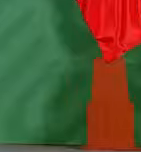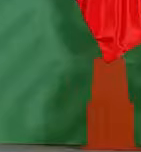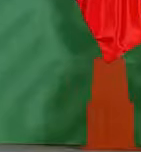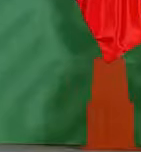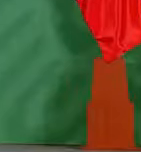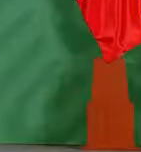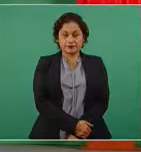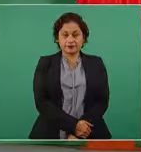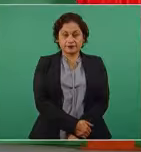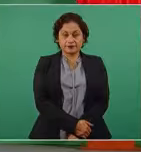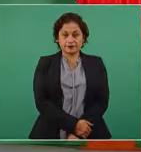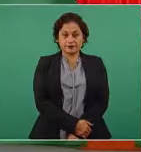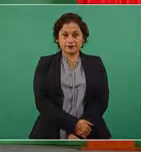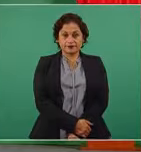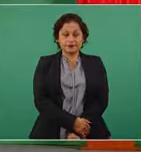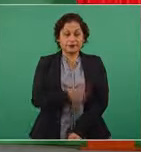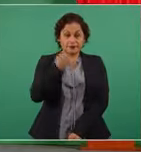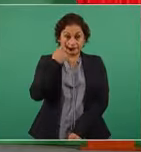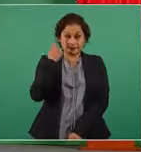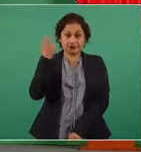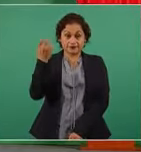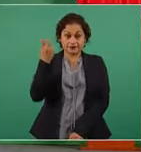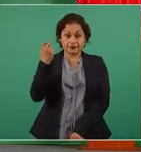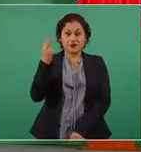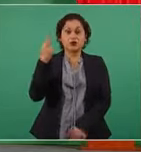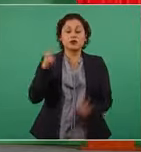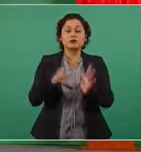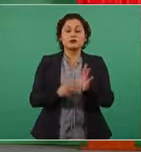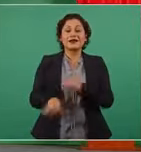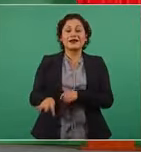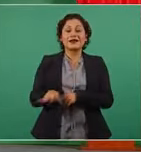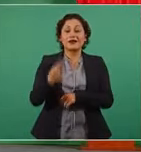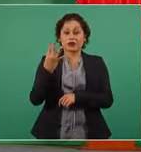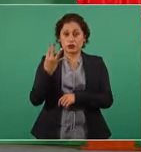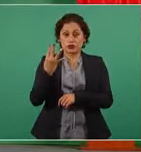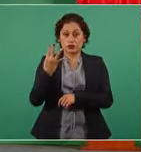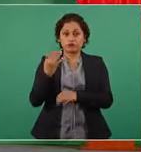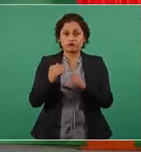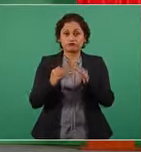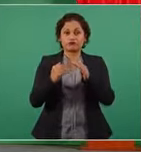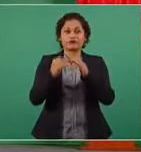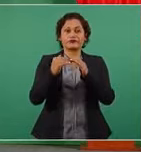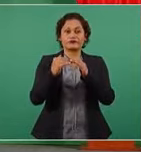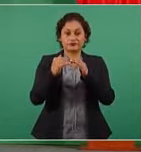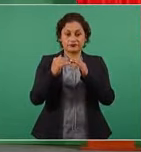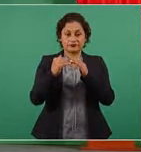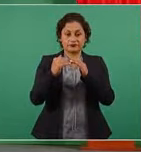Este es el que está arriba, que es el 14. O sea que llevábamos